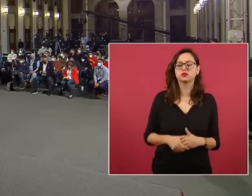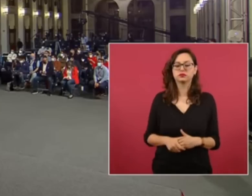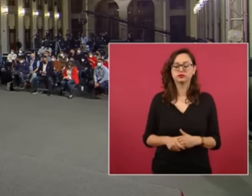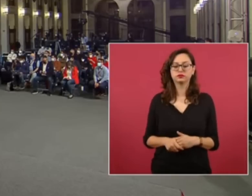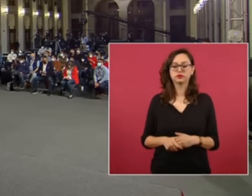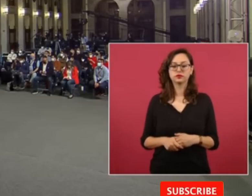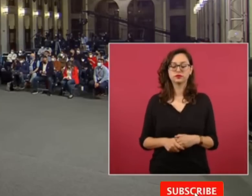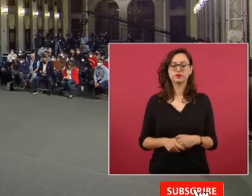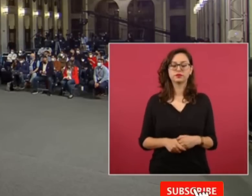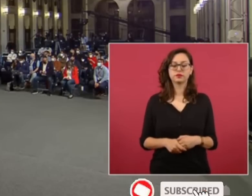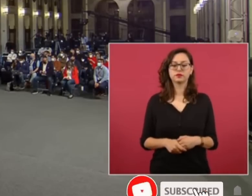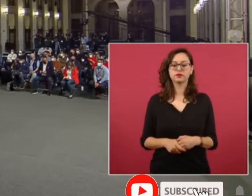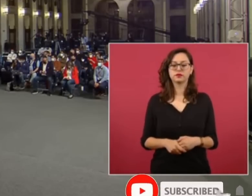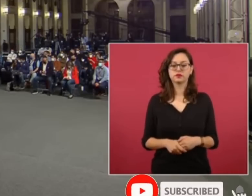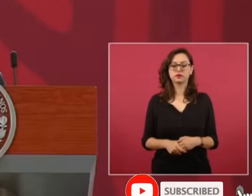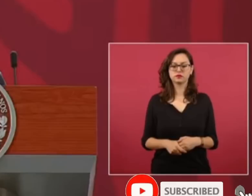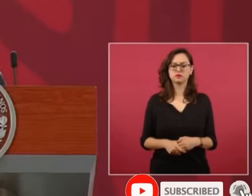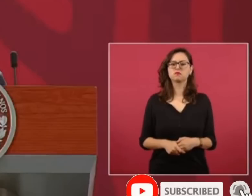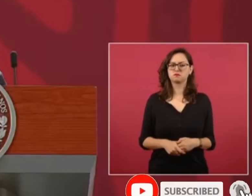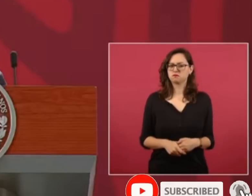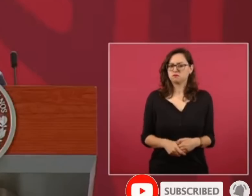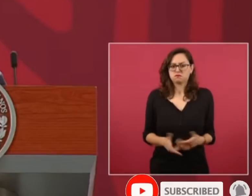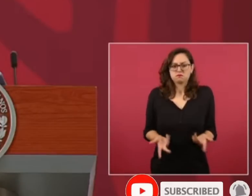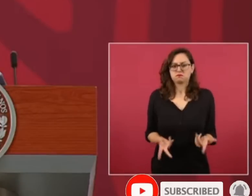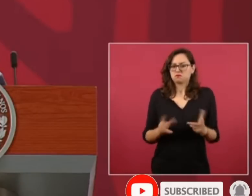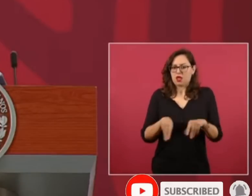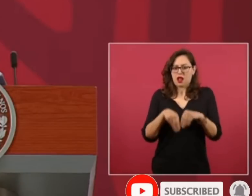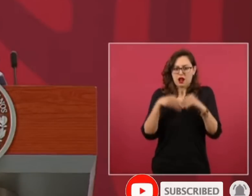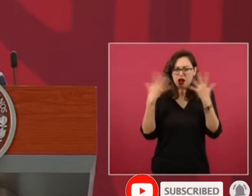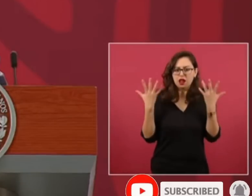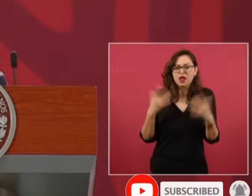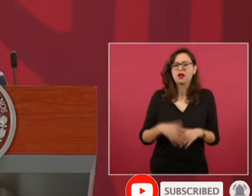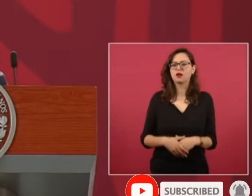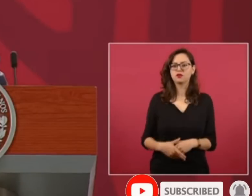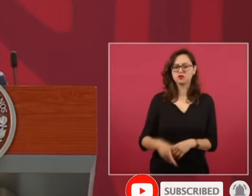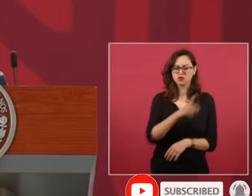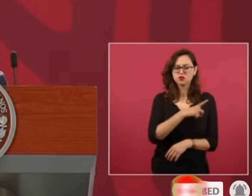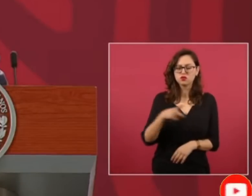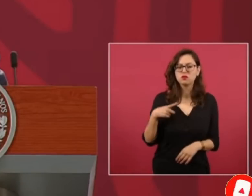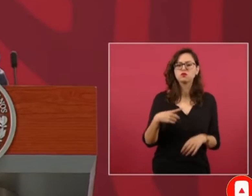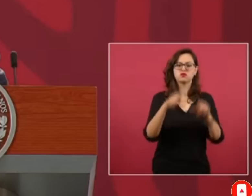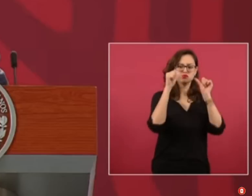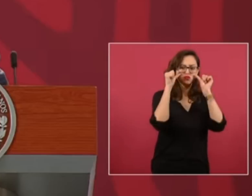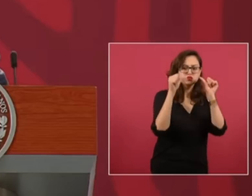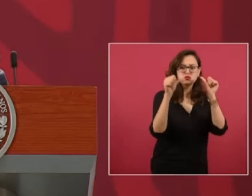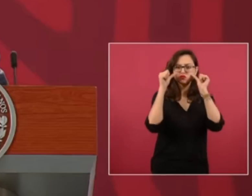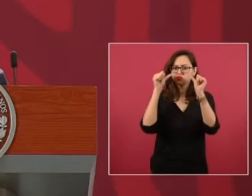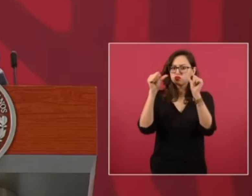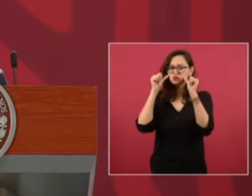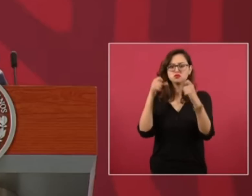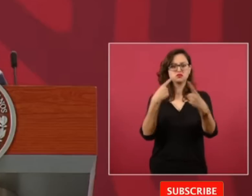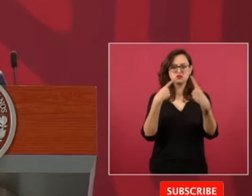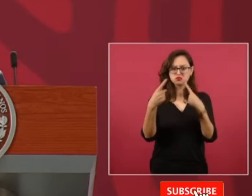que seguir escuchando a todos. El diálogo es